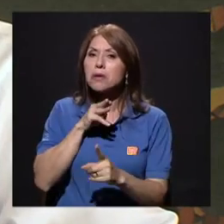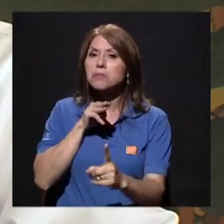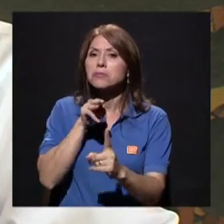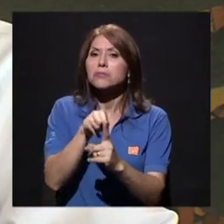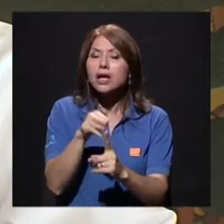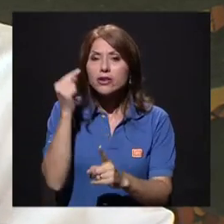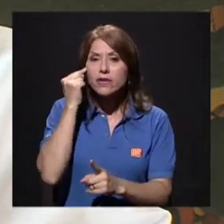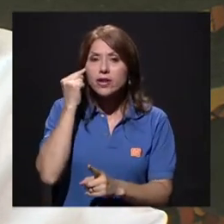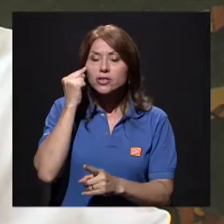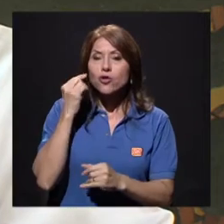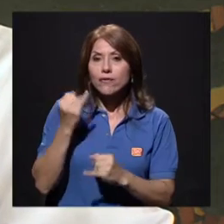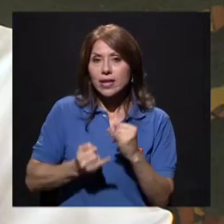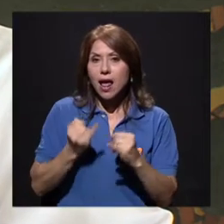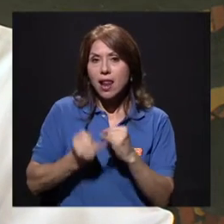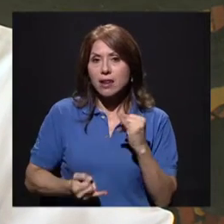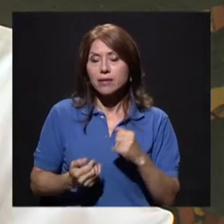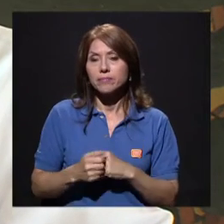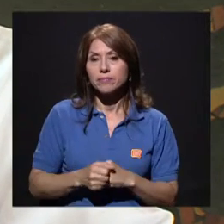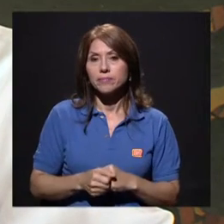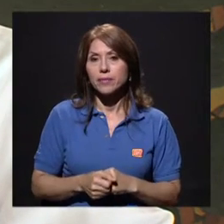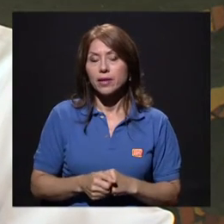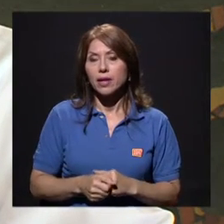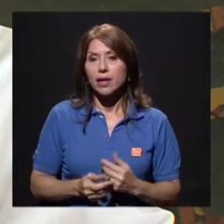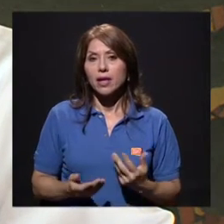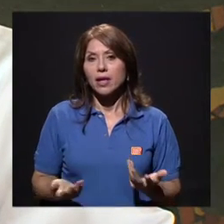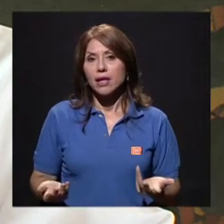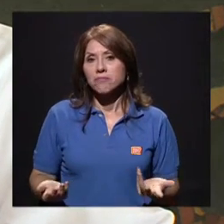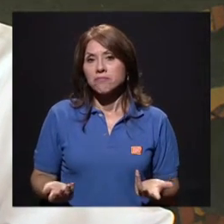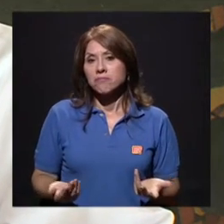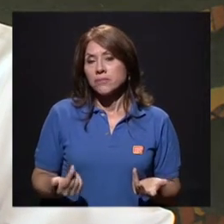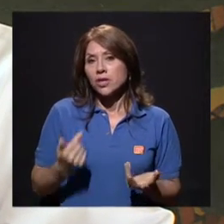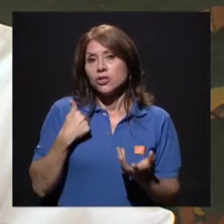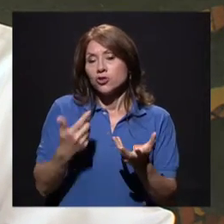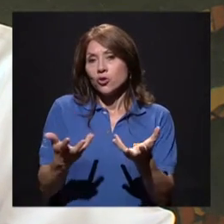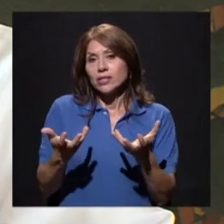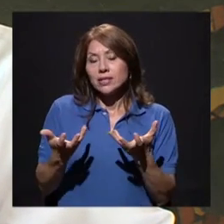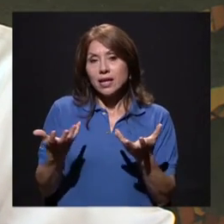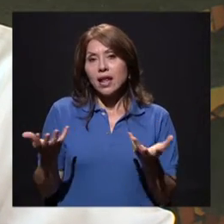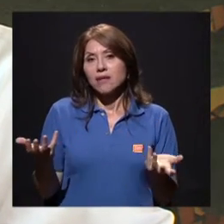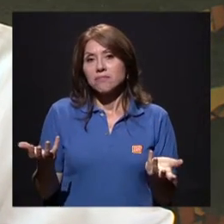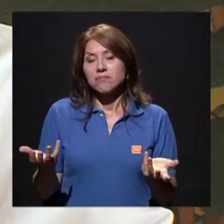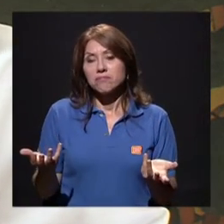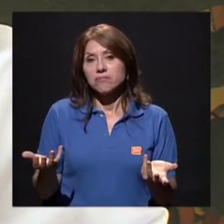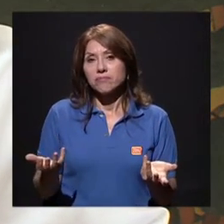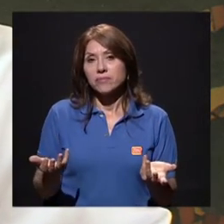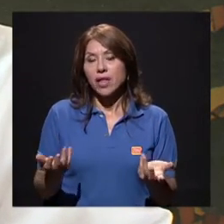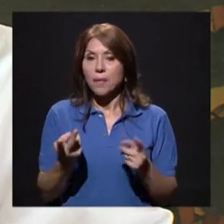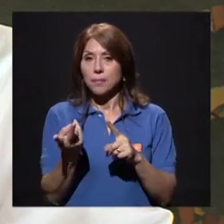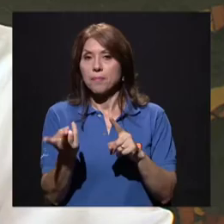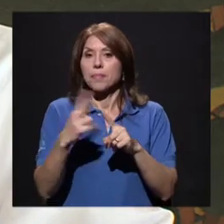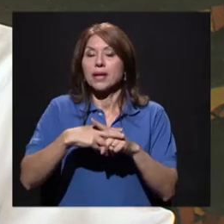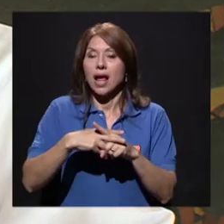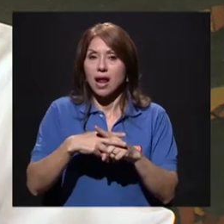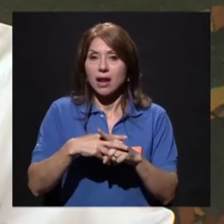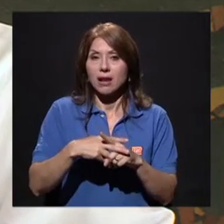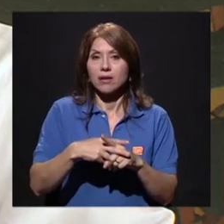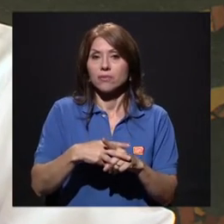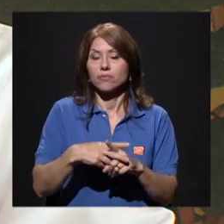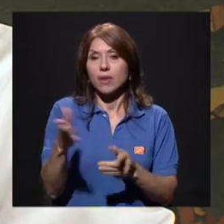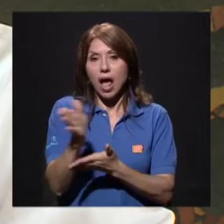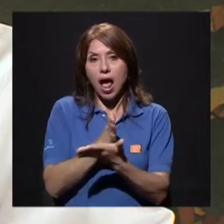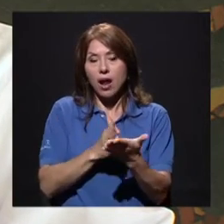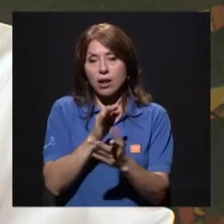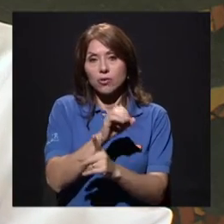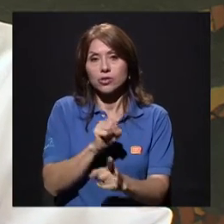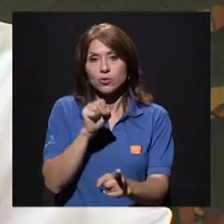Y yo quisiera tal vez orientarla a una práctica que uno con relativa frecuencia ve, y